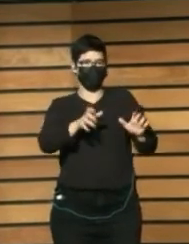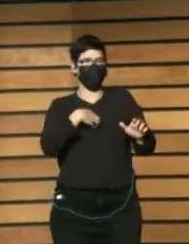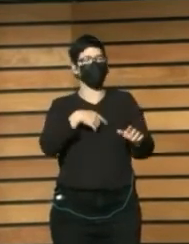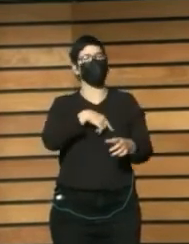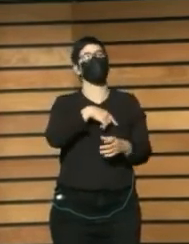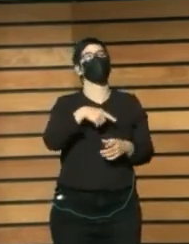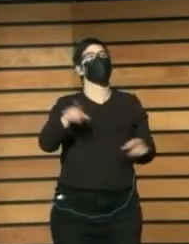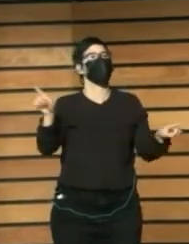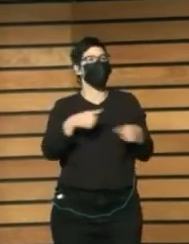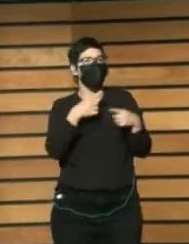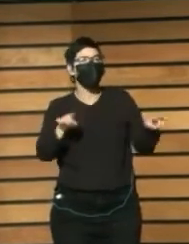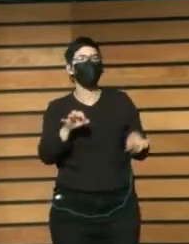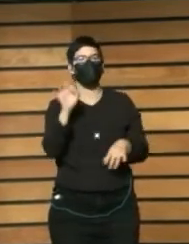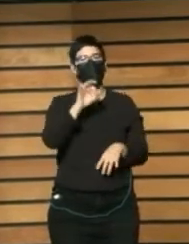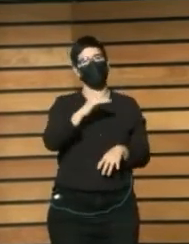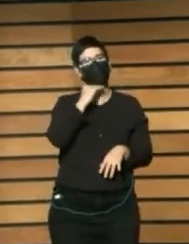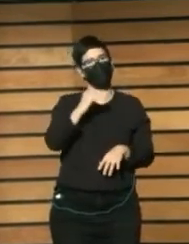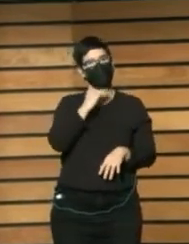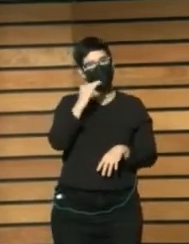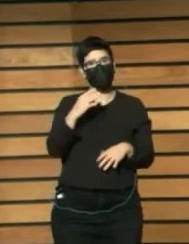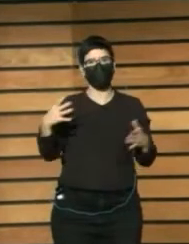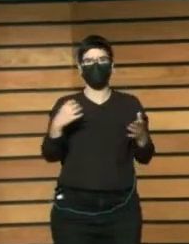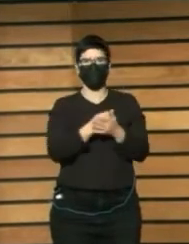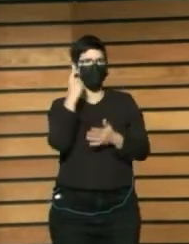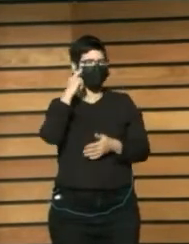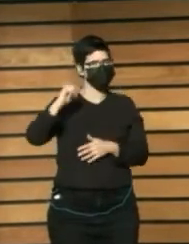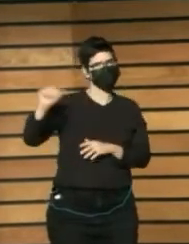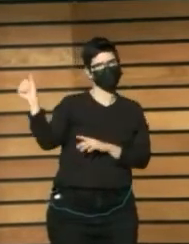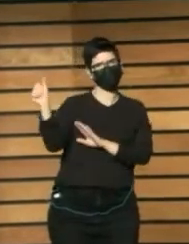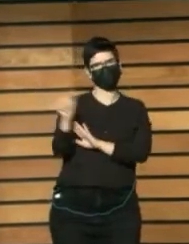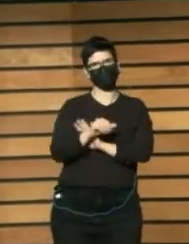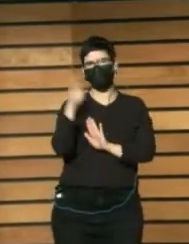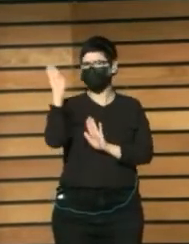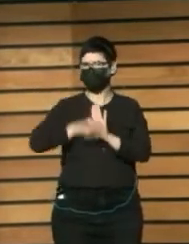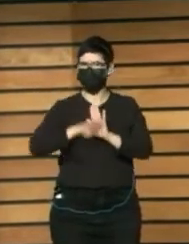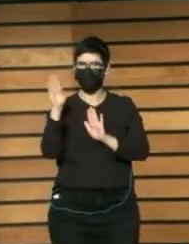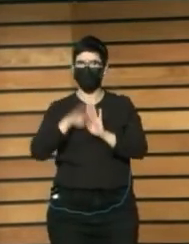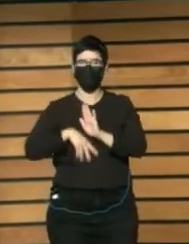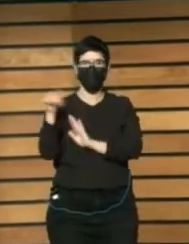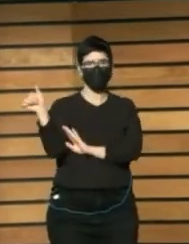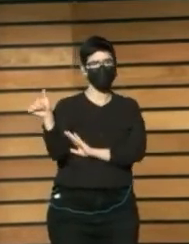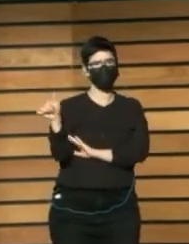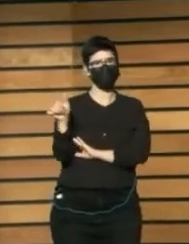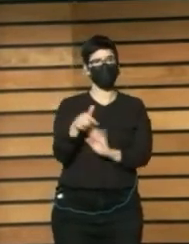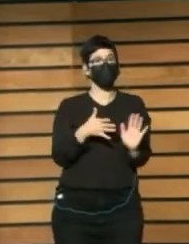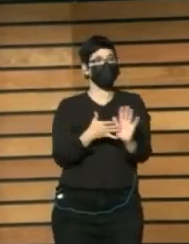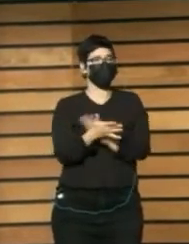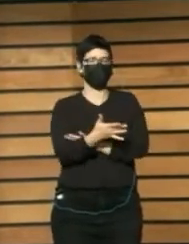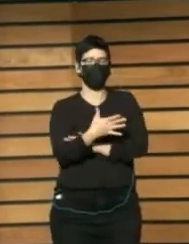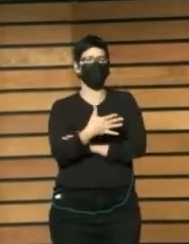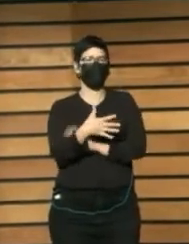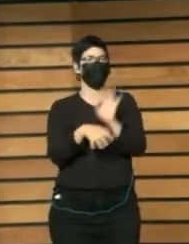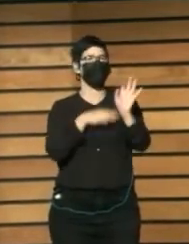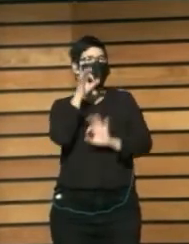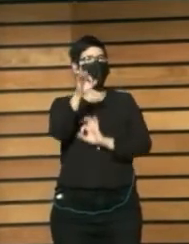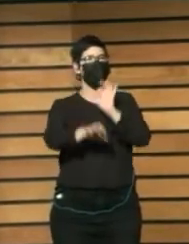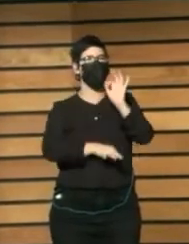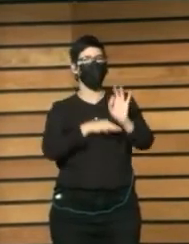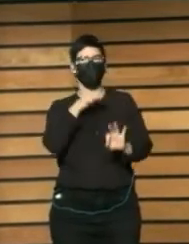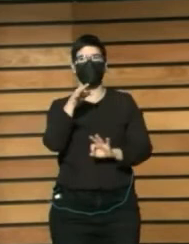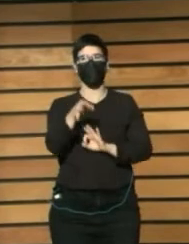Y todo el mundo Veía ese programa Y Se organizaba De tal forma Que